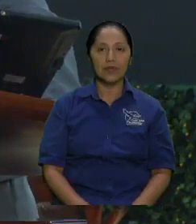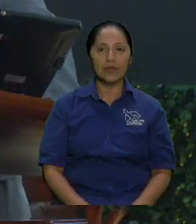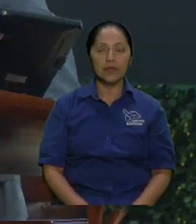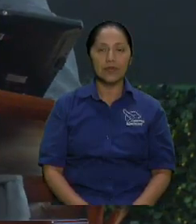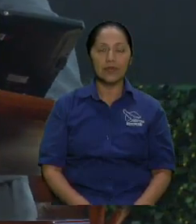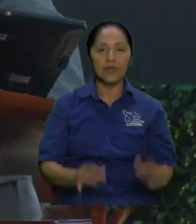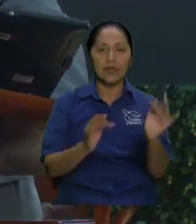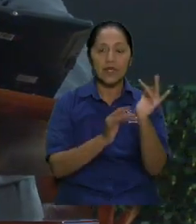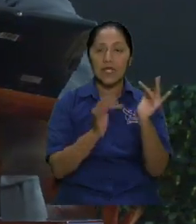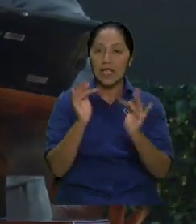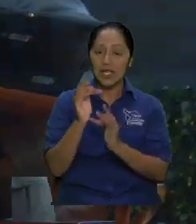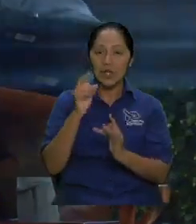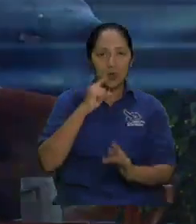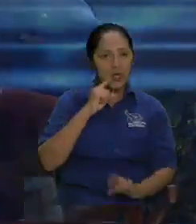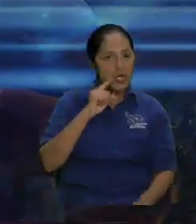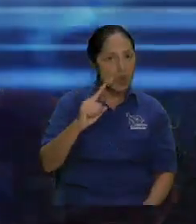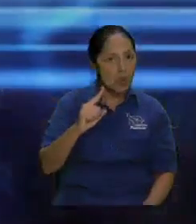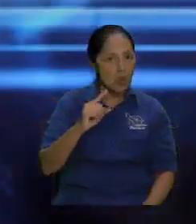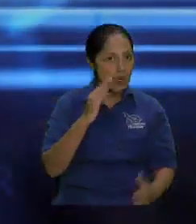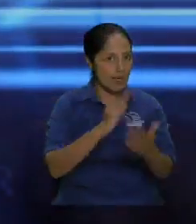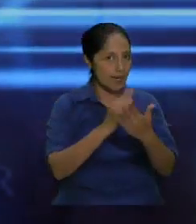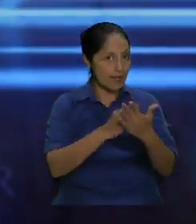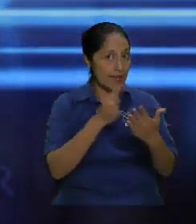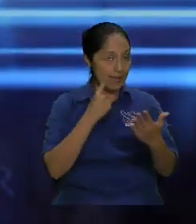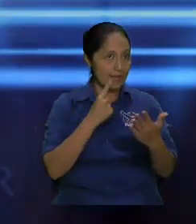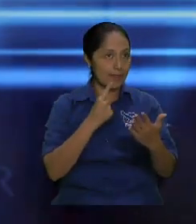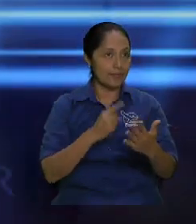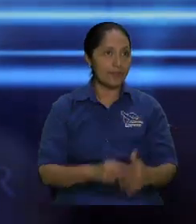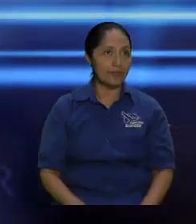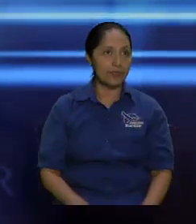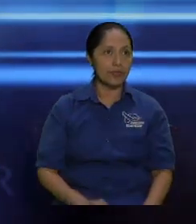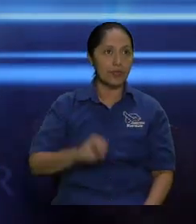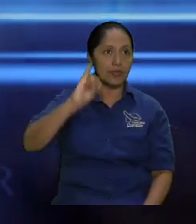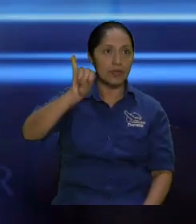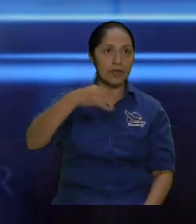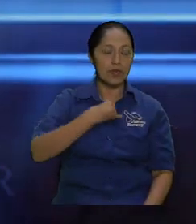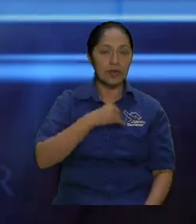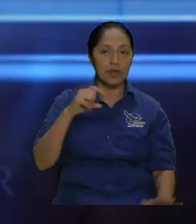Jesús les dijo oh ¿cuántos quieren comer buena comida?